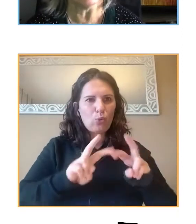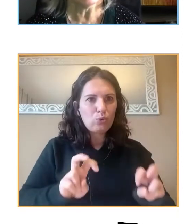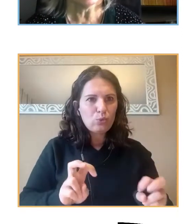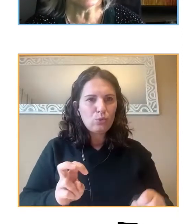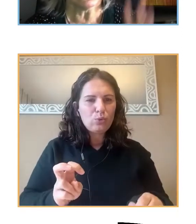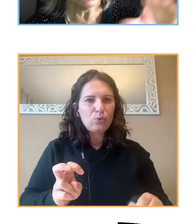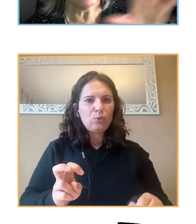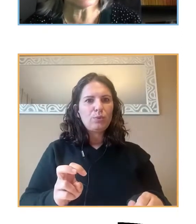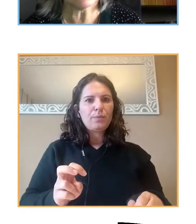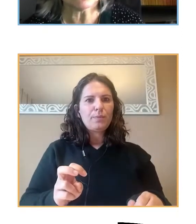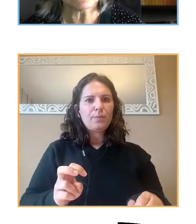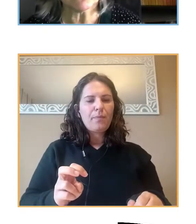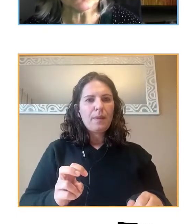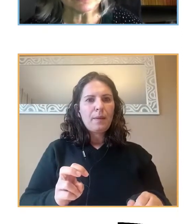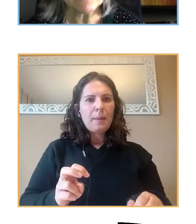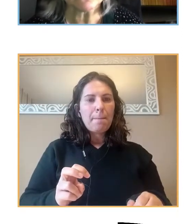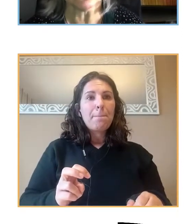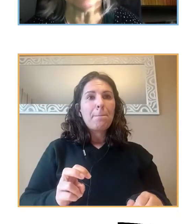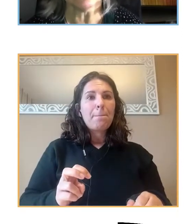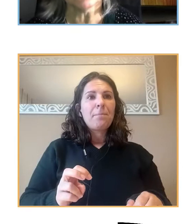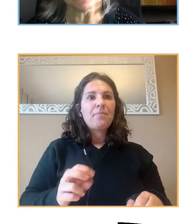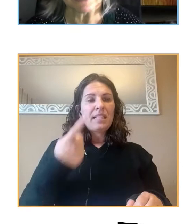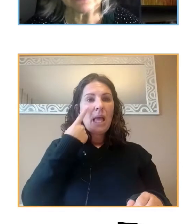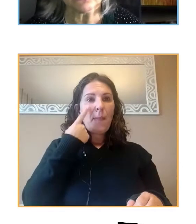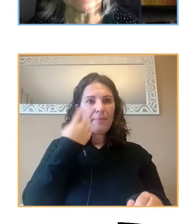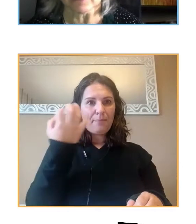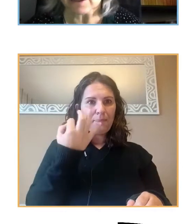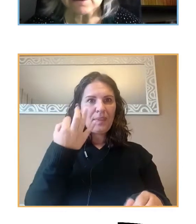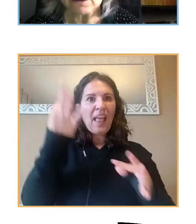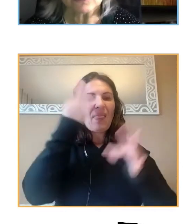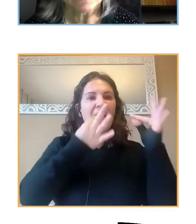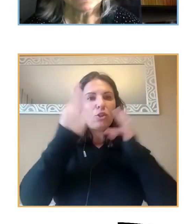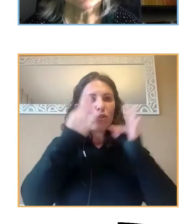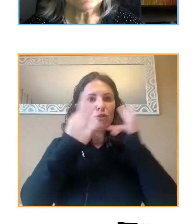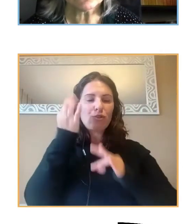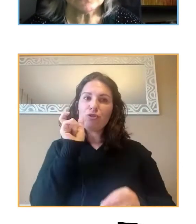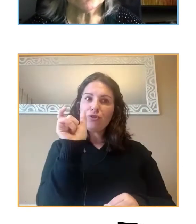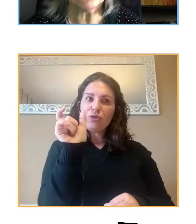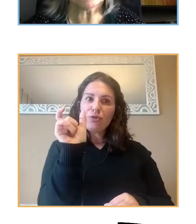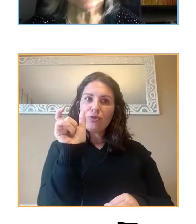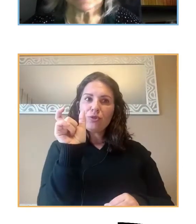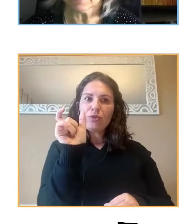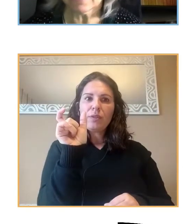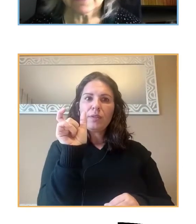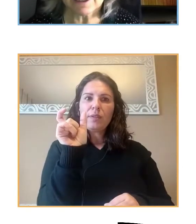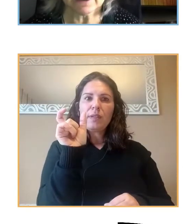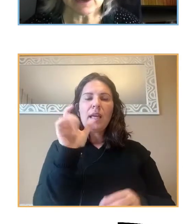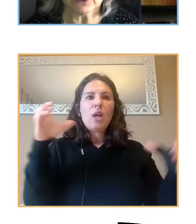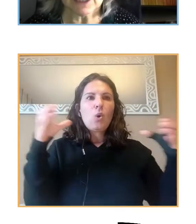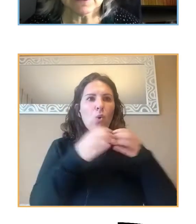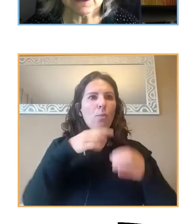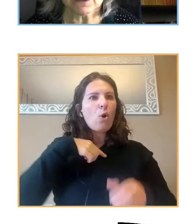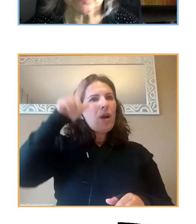parte de la diapositiva, pues tenemos datos extraídos del grupo de la Cátedra